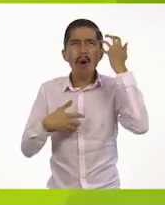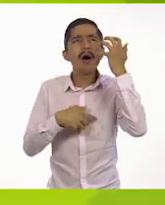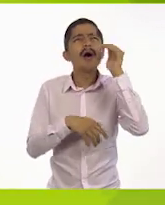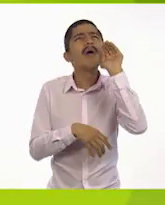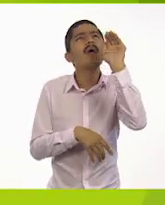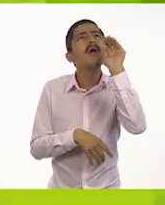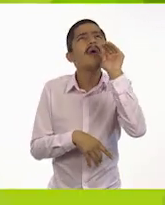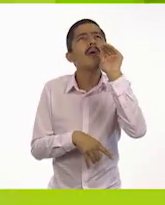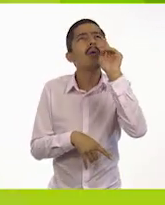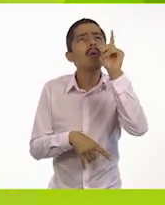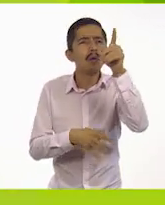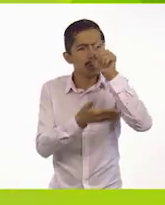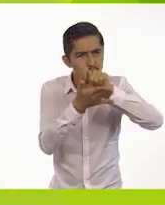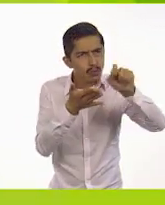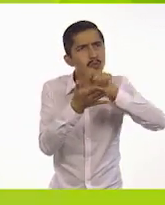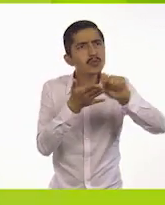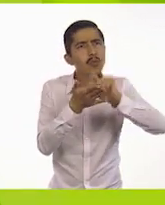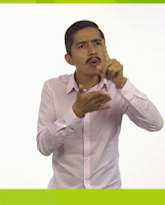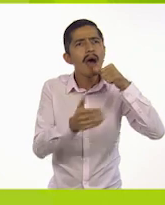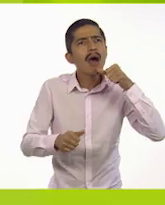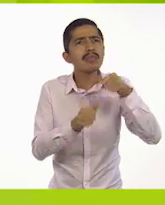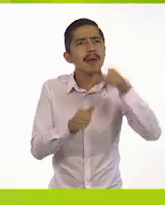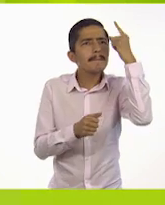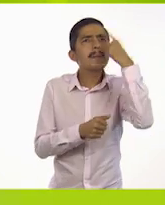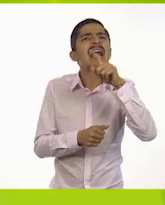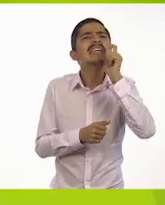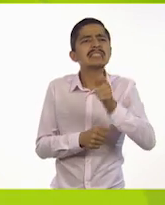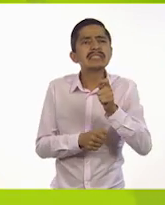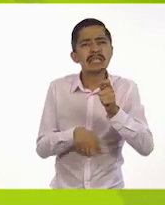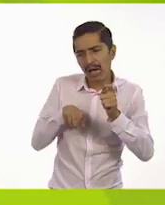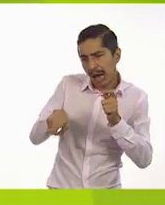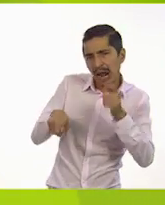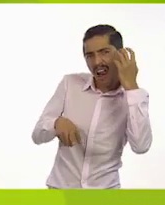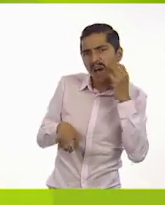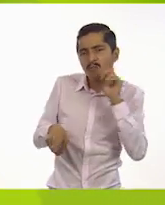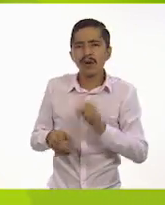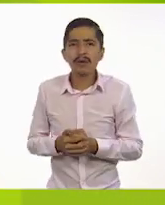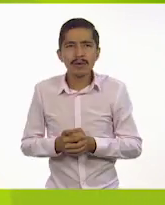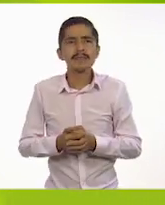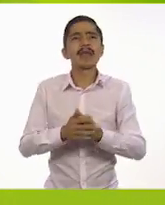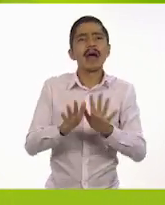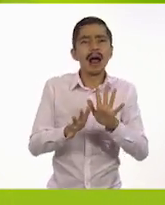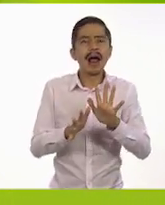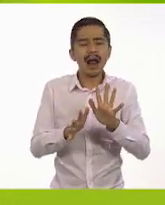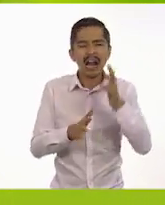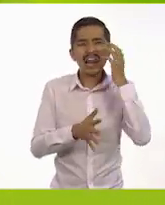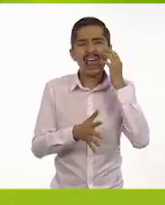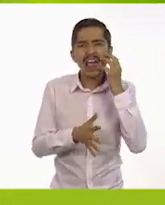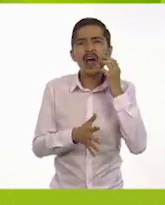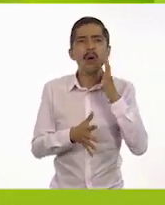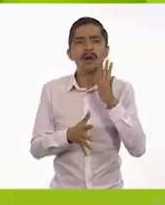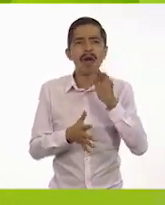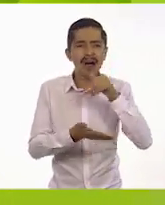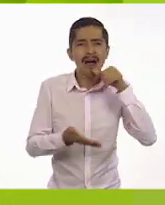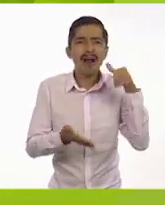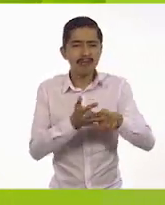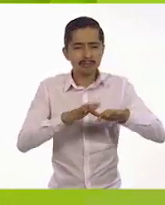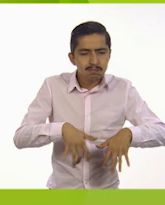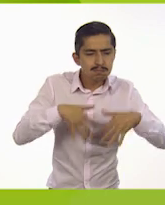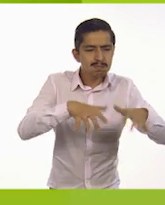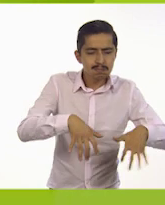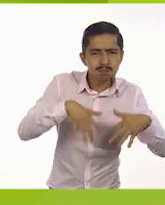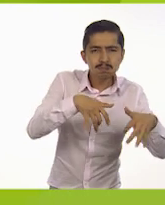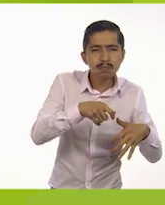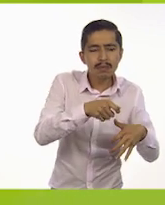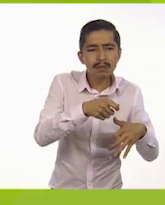Escríbeme una carta para la leona. Al día siguiente, el león se encaminó a correos con la carta. Pero